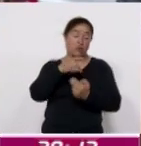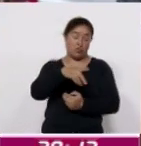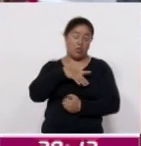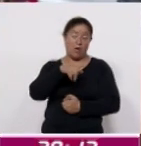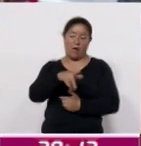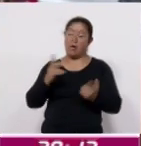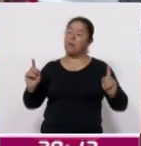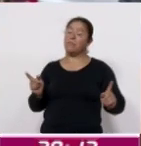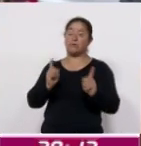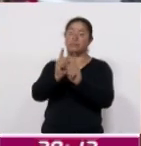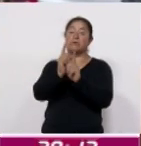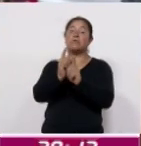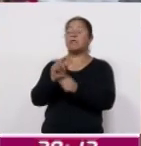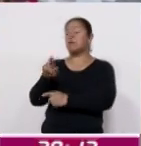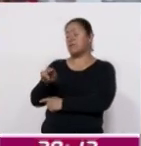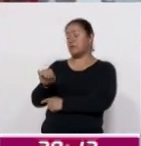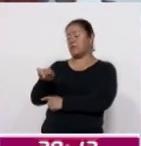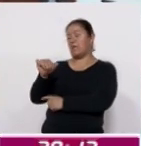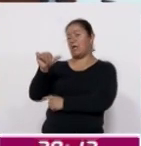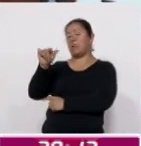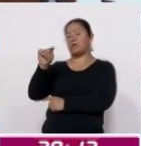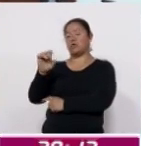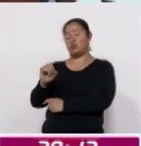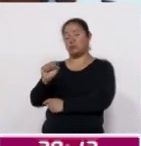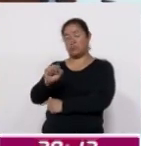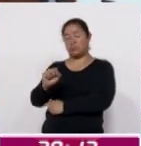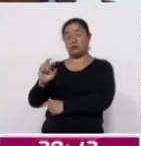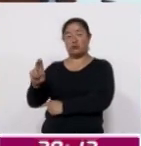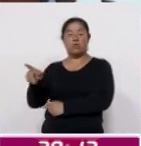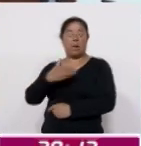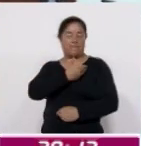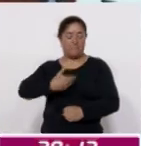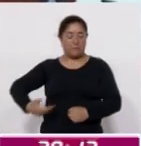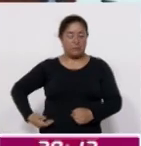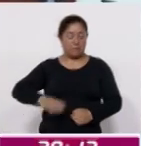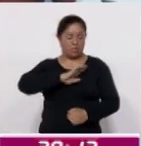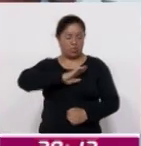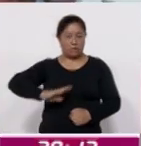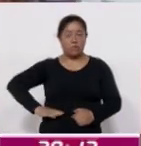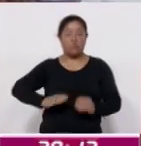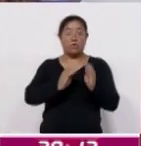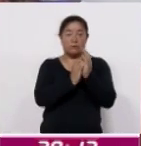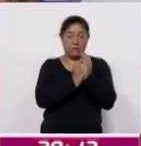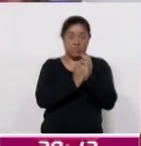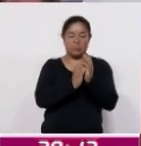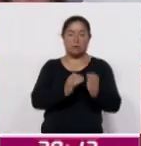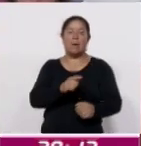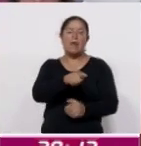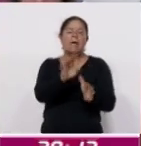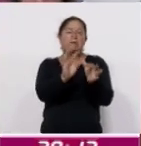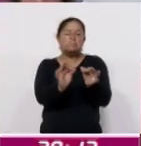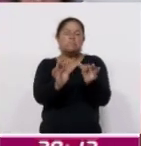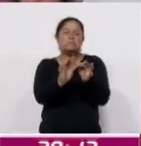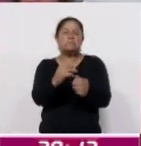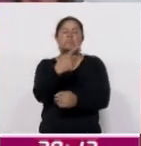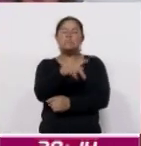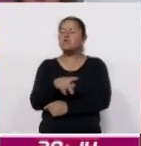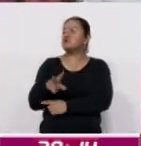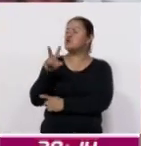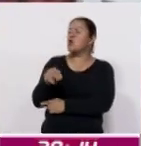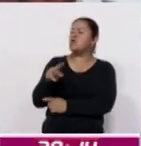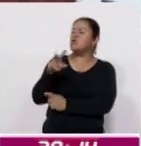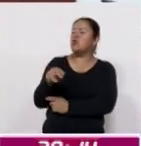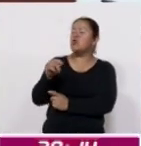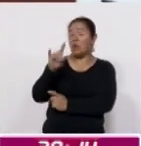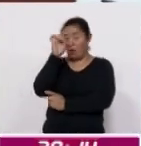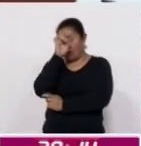comparecencia de Renato Sánchez Rojas en su carácter de presidente del municipio de Ixtenco, para explicar el motivo de su negativa a aceptar